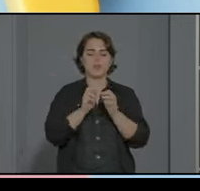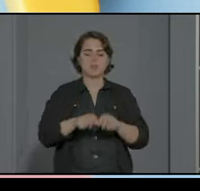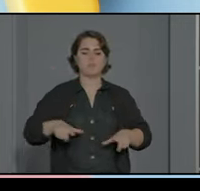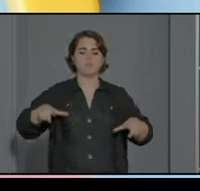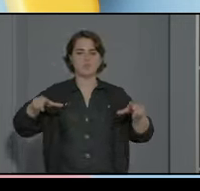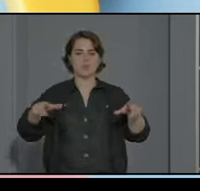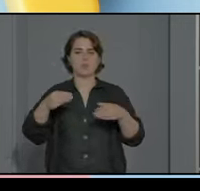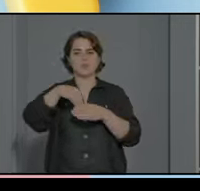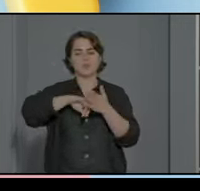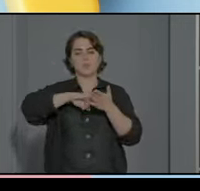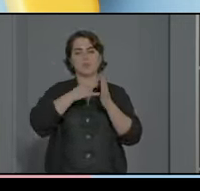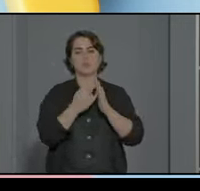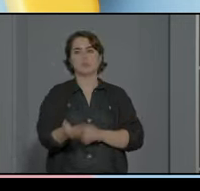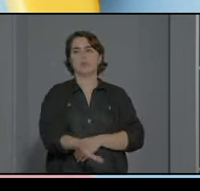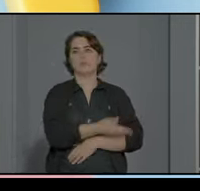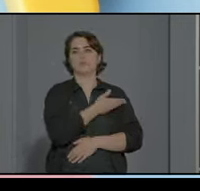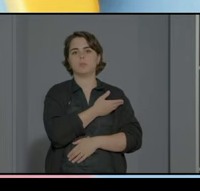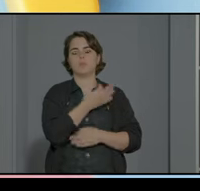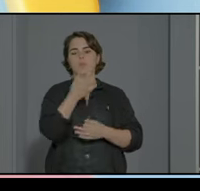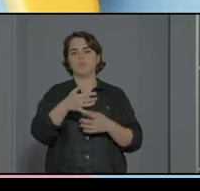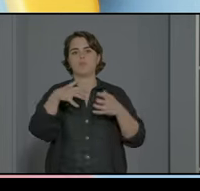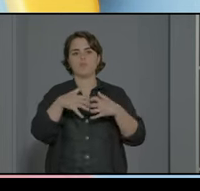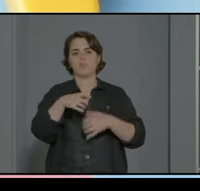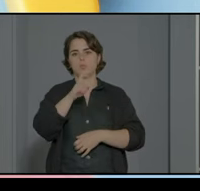nuestro proyecto y de cómo funciona